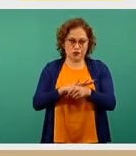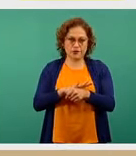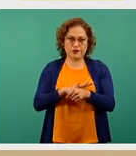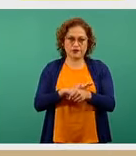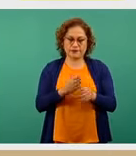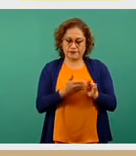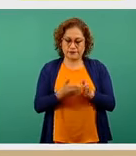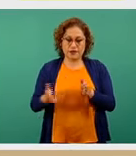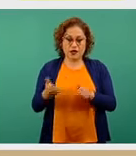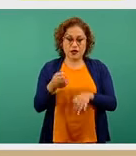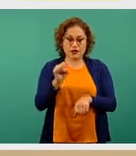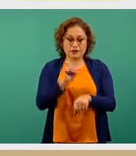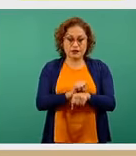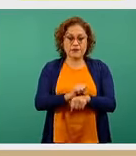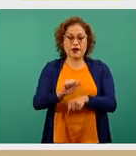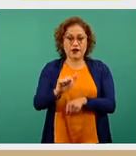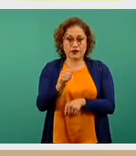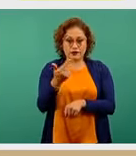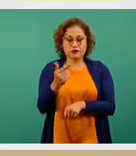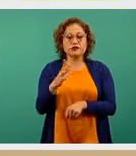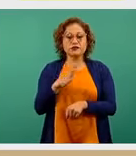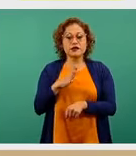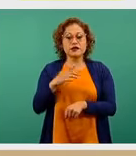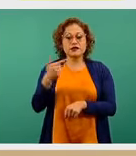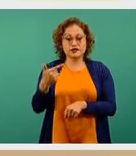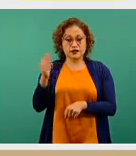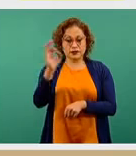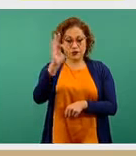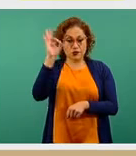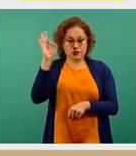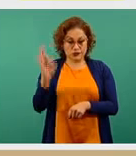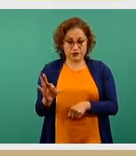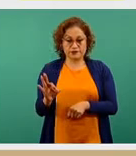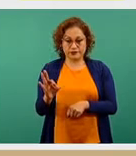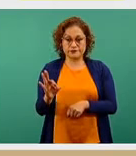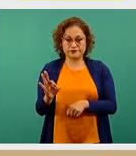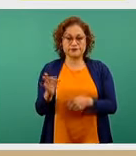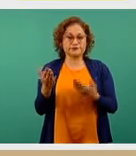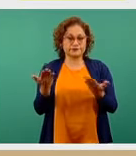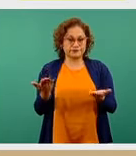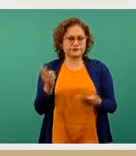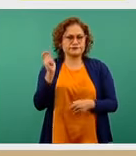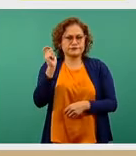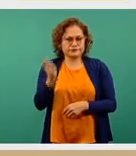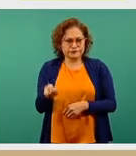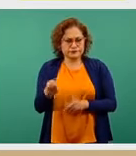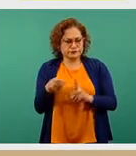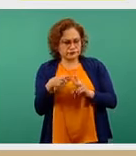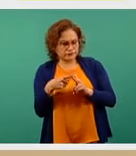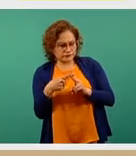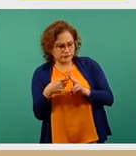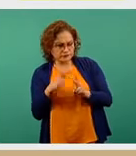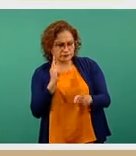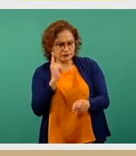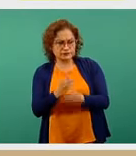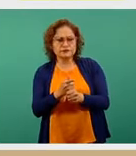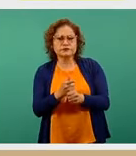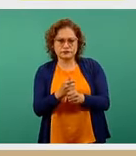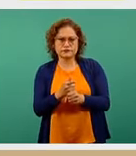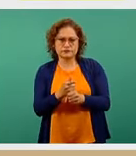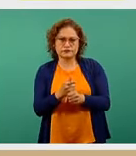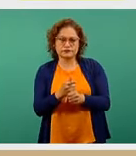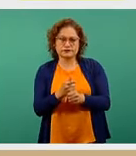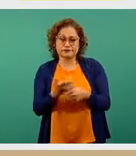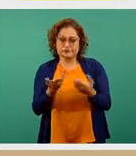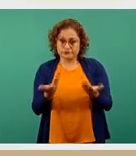tenemos un 7%, dado que la letalidad se identifica como un subgrupo de las